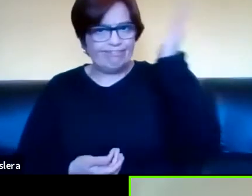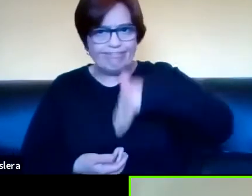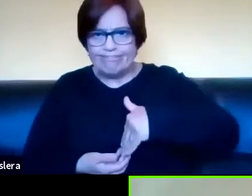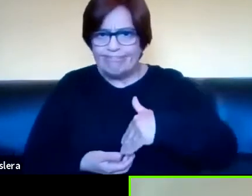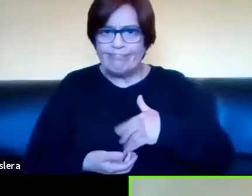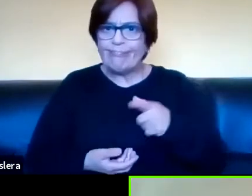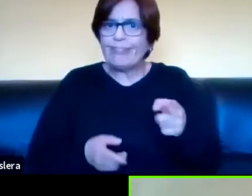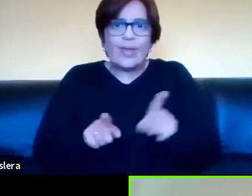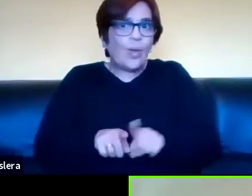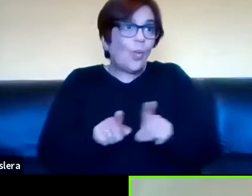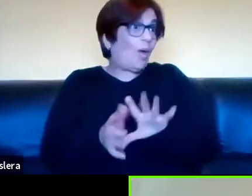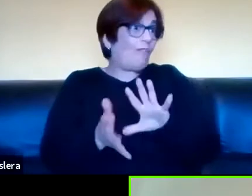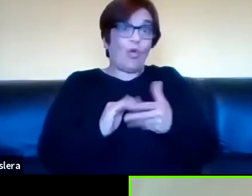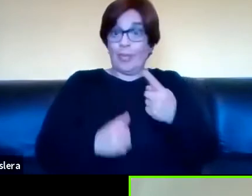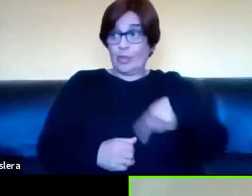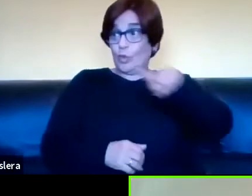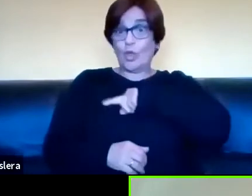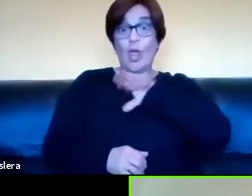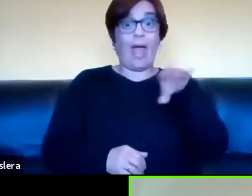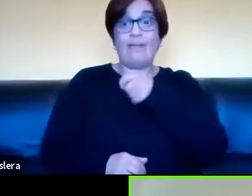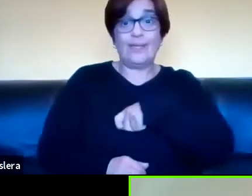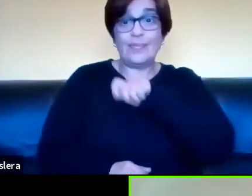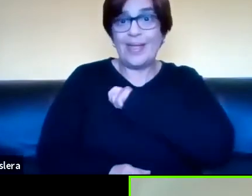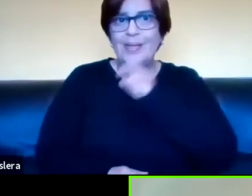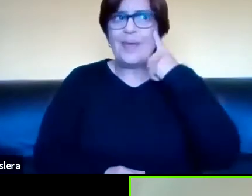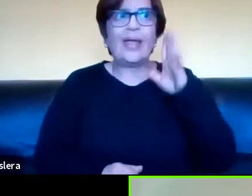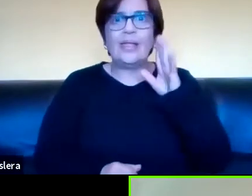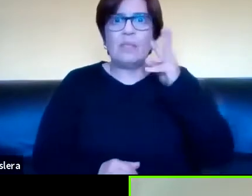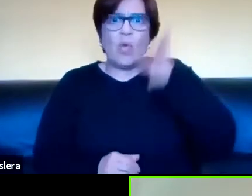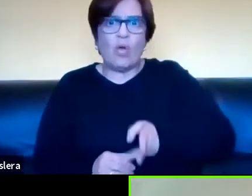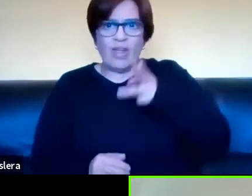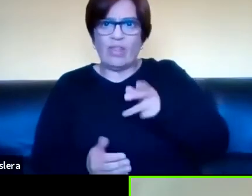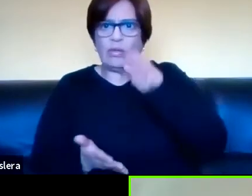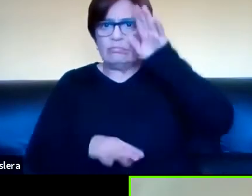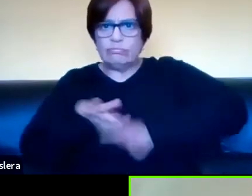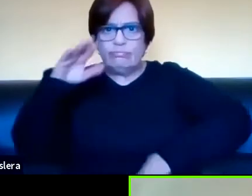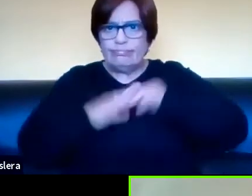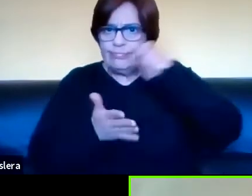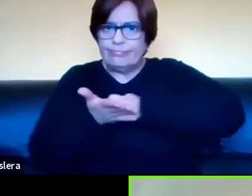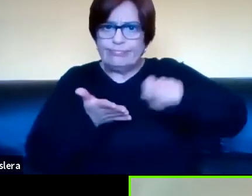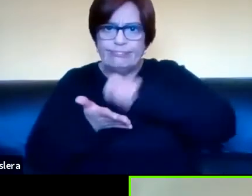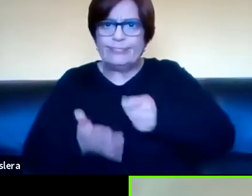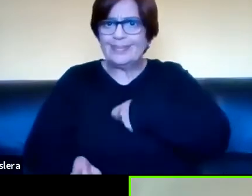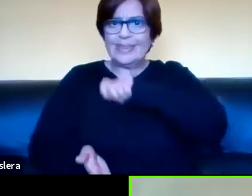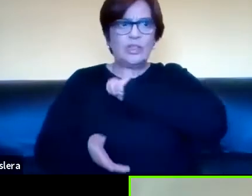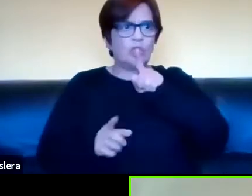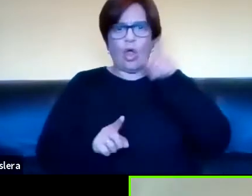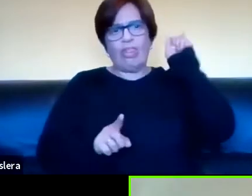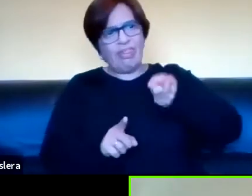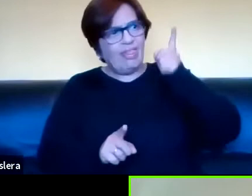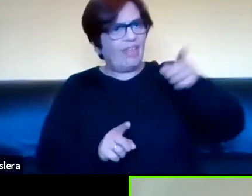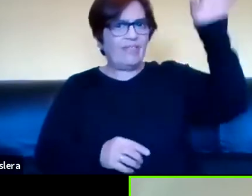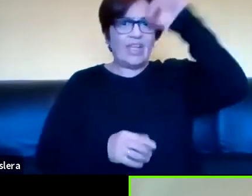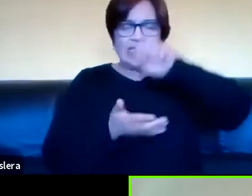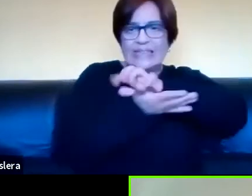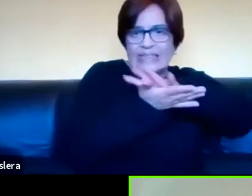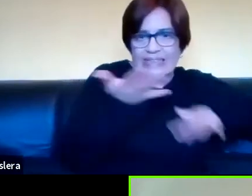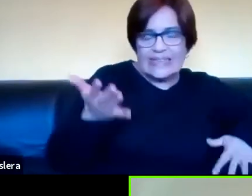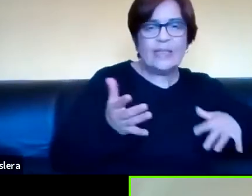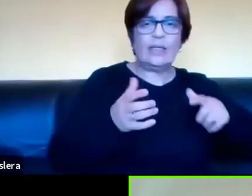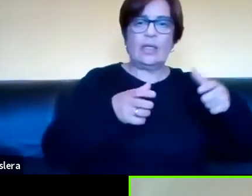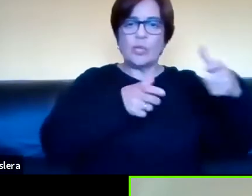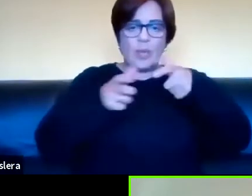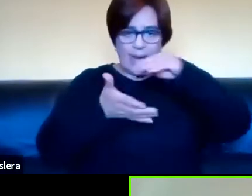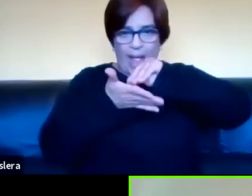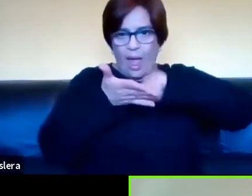a los oyentes hispanohablantes no pudiéramos escribir en español y todo lo tuviéramos que escribir en inglés. Desde la lista del supermercado,